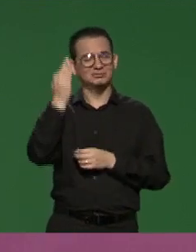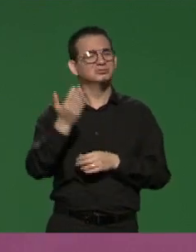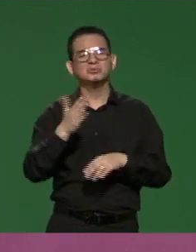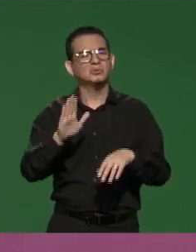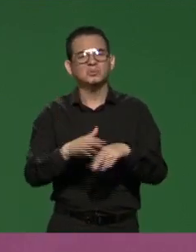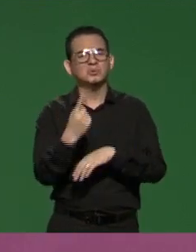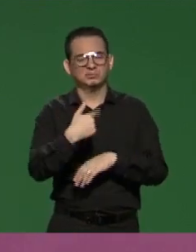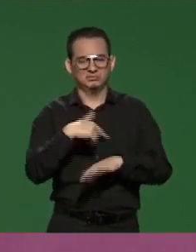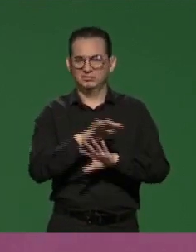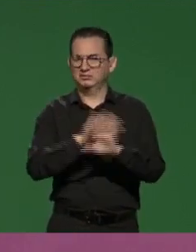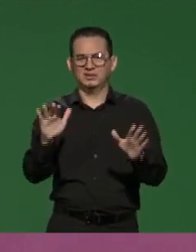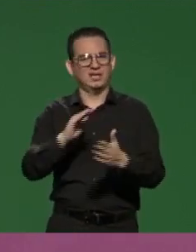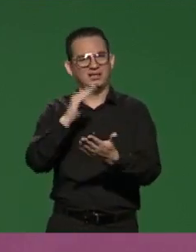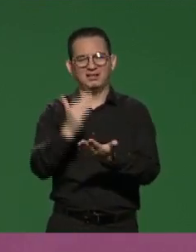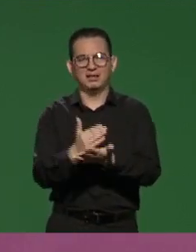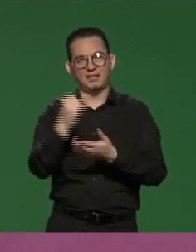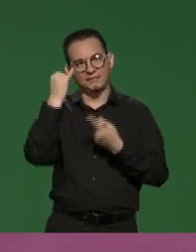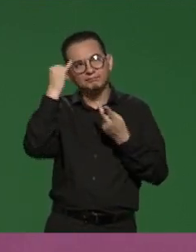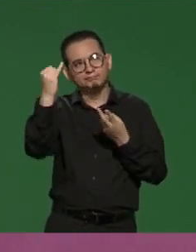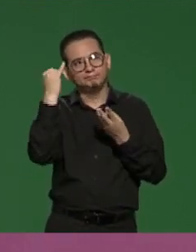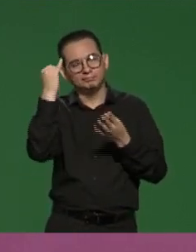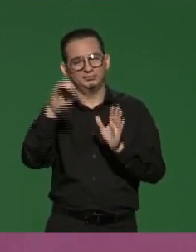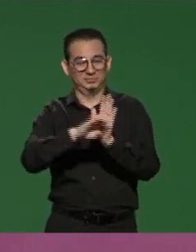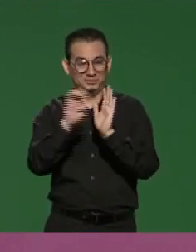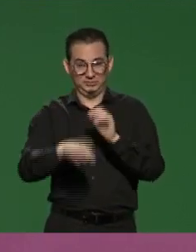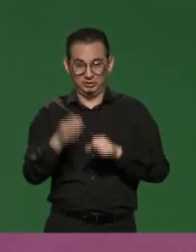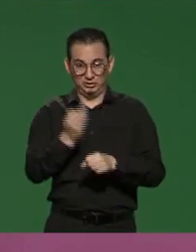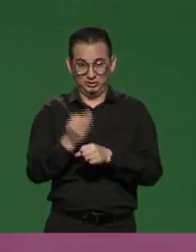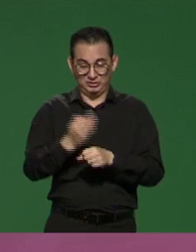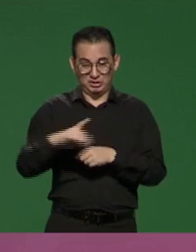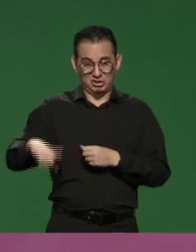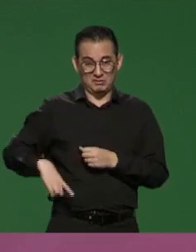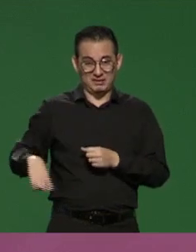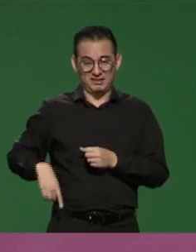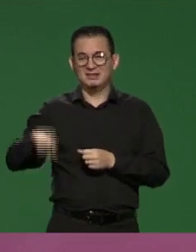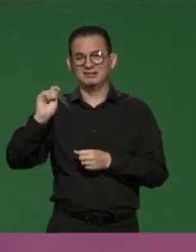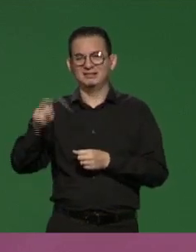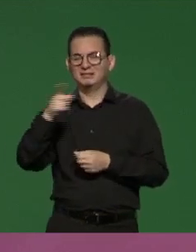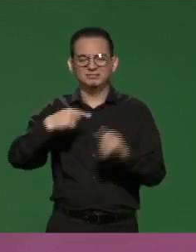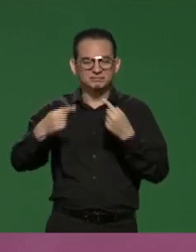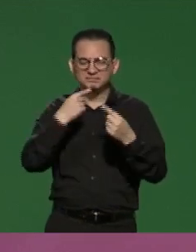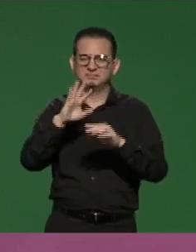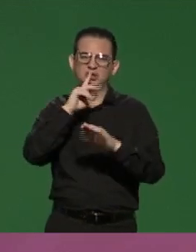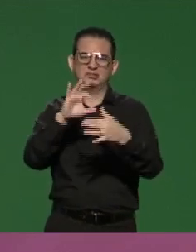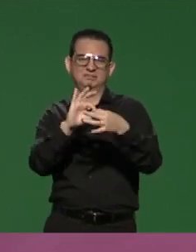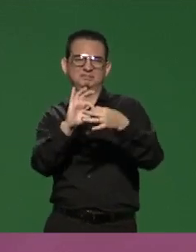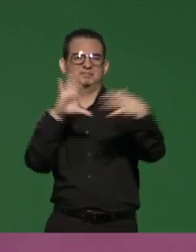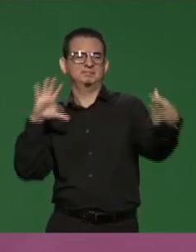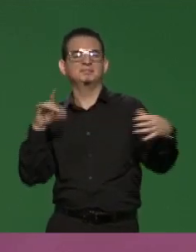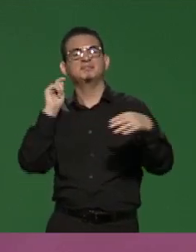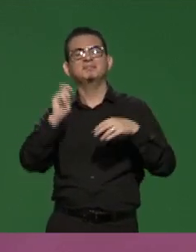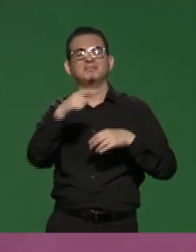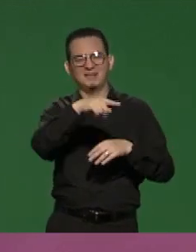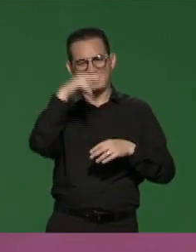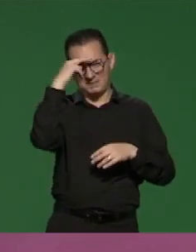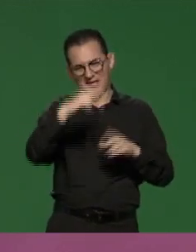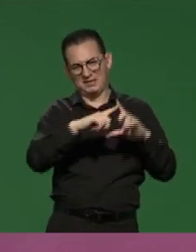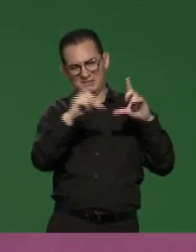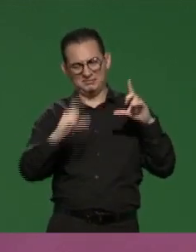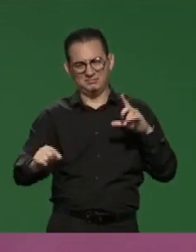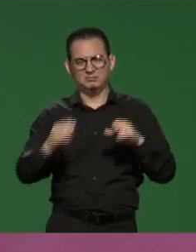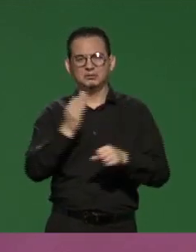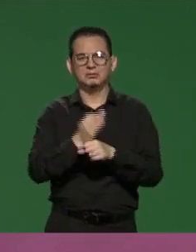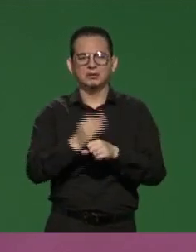no podemos más ocurrencias, como la que tuvo el gobernador de salirse del pacto fiscal, que solamente aisló